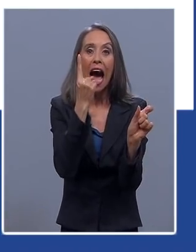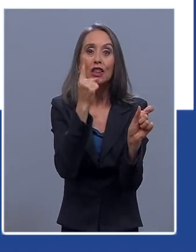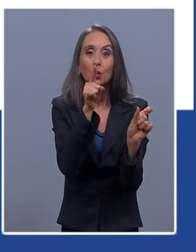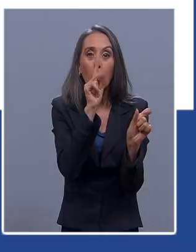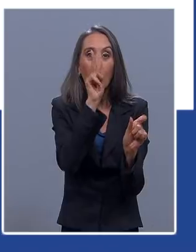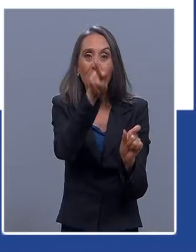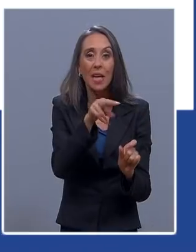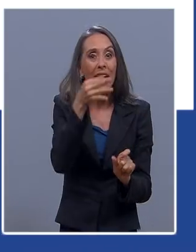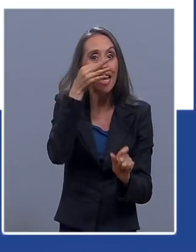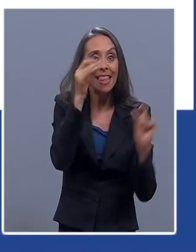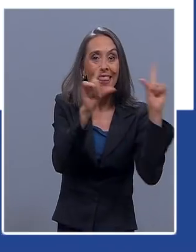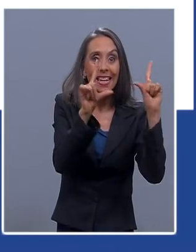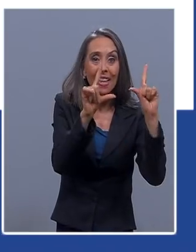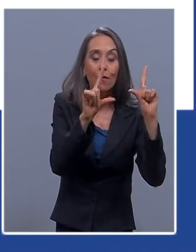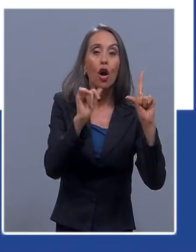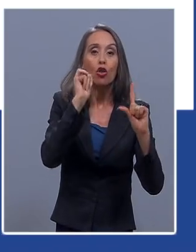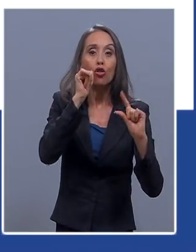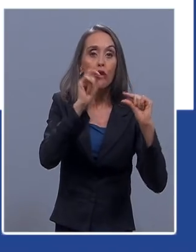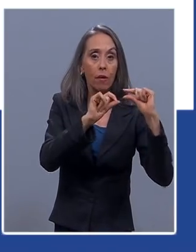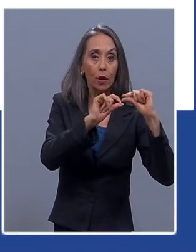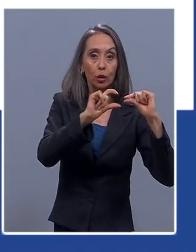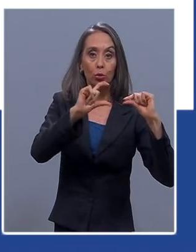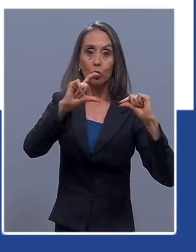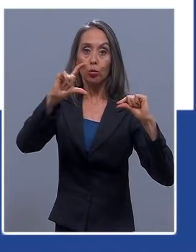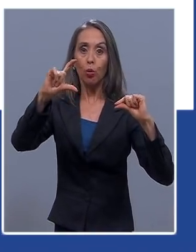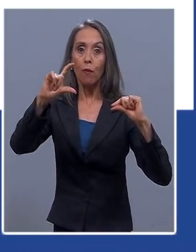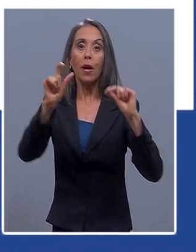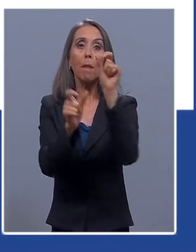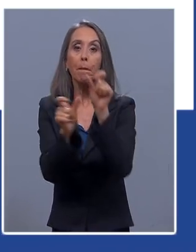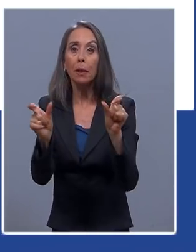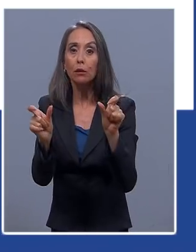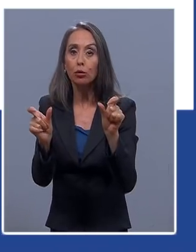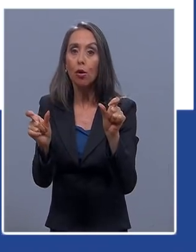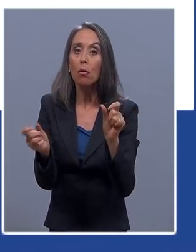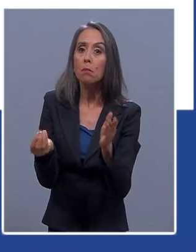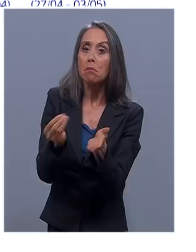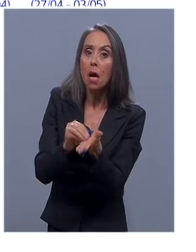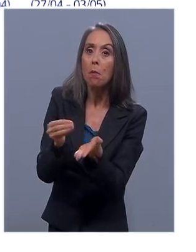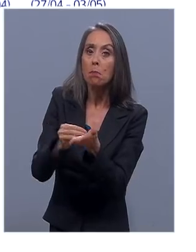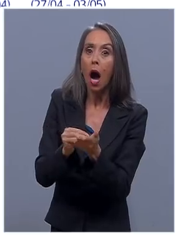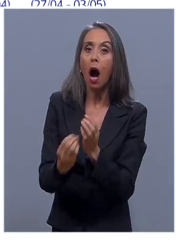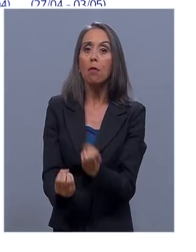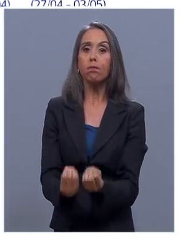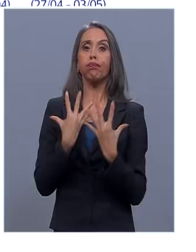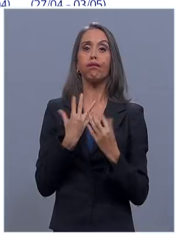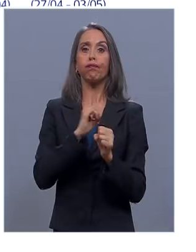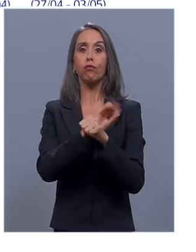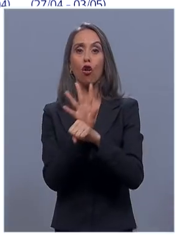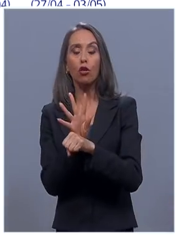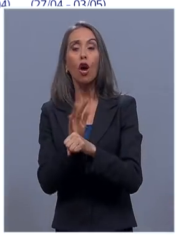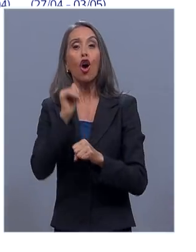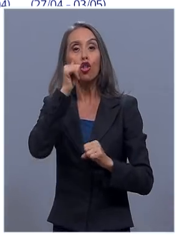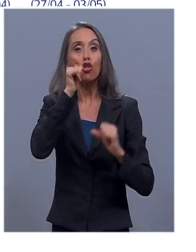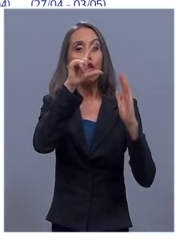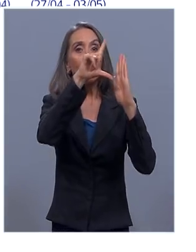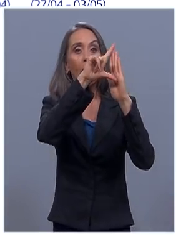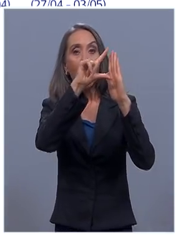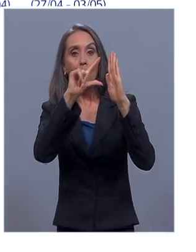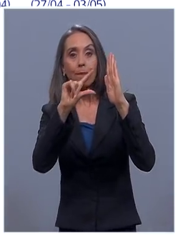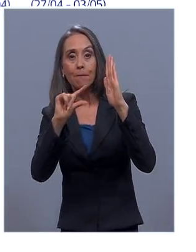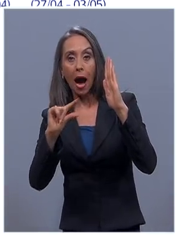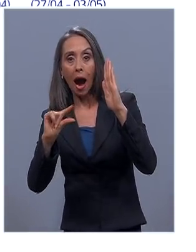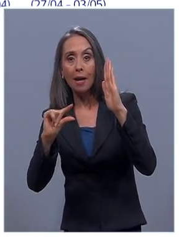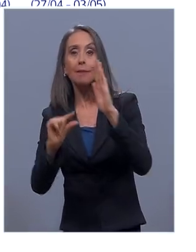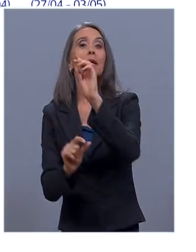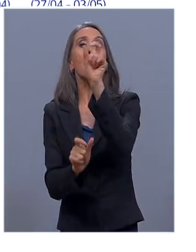aumenta todos los días con las nuevas personas que se contagian y disminuye todos los días con las nuevas